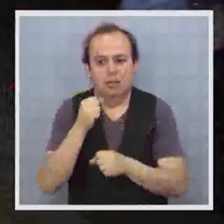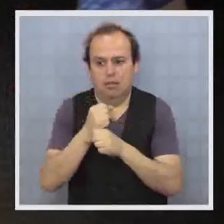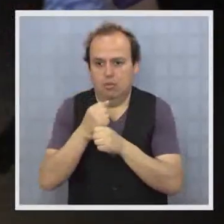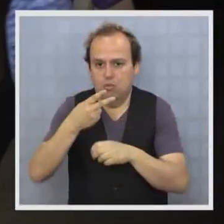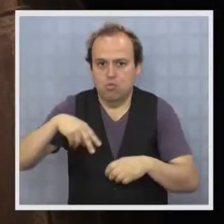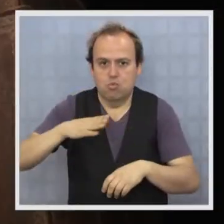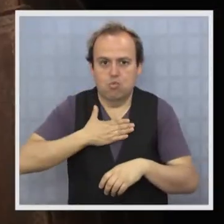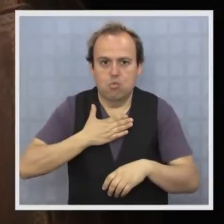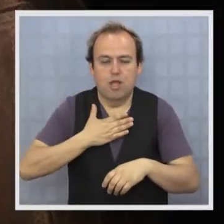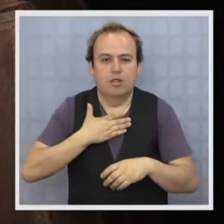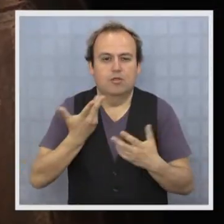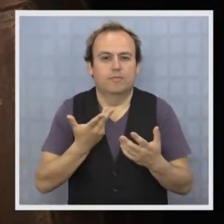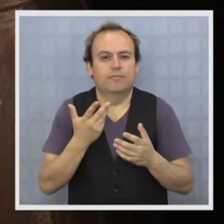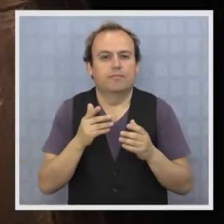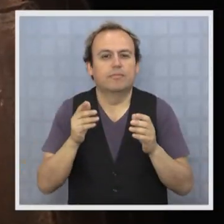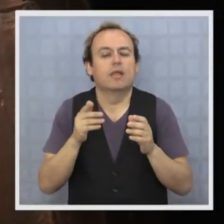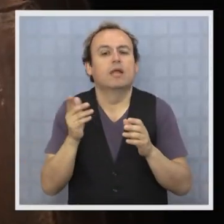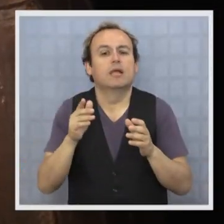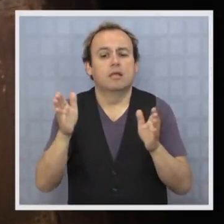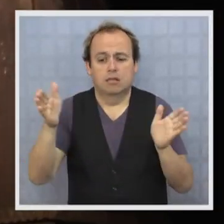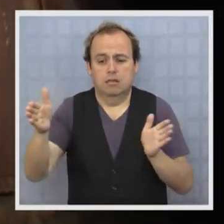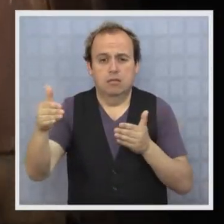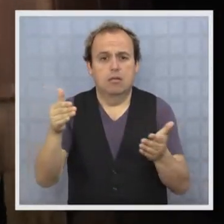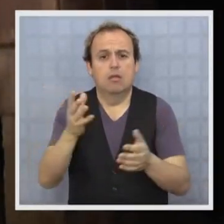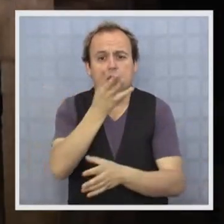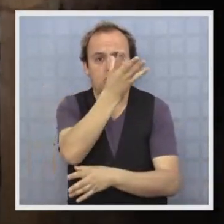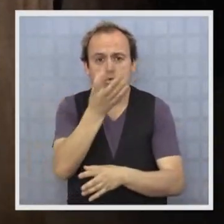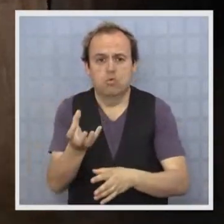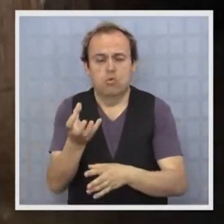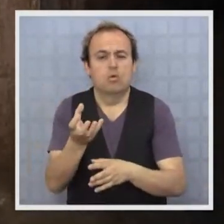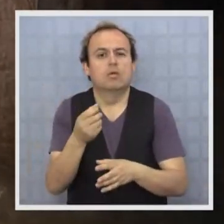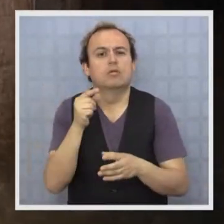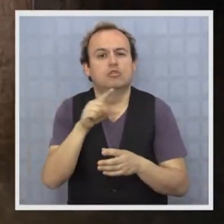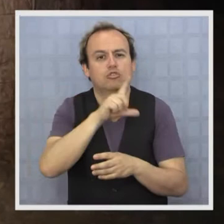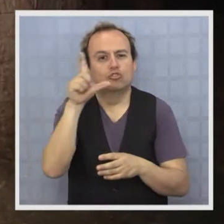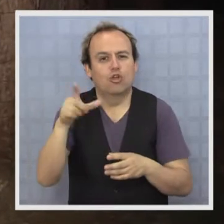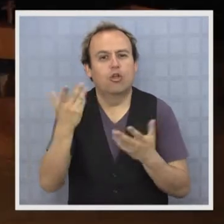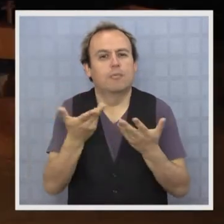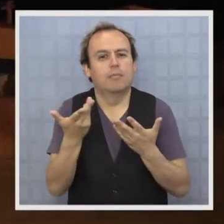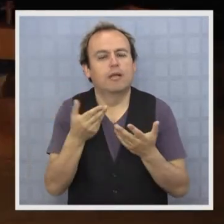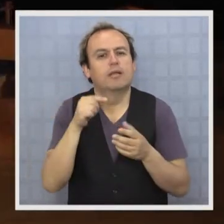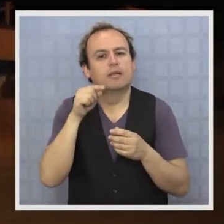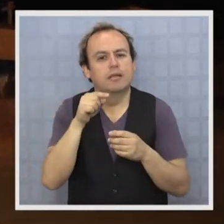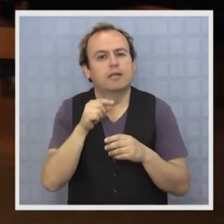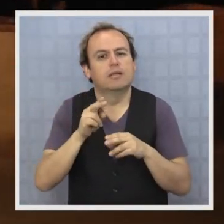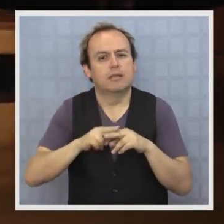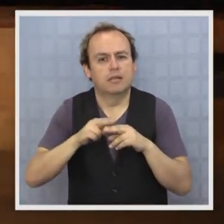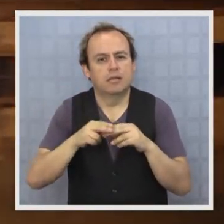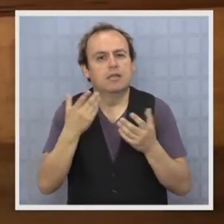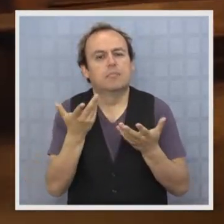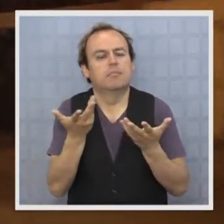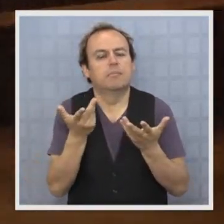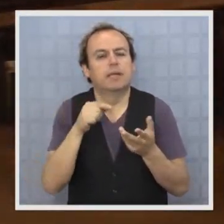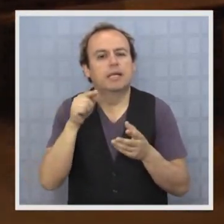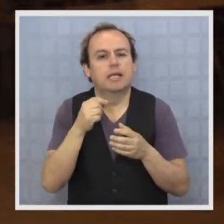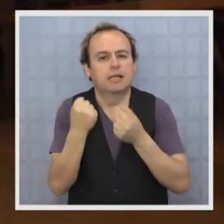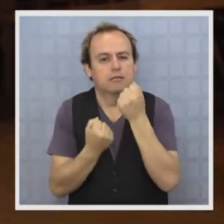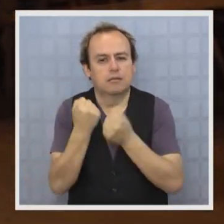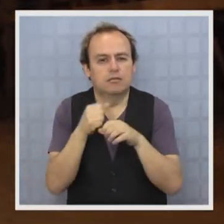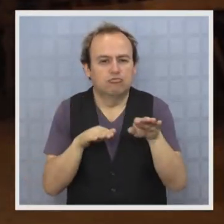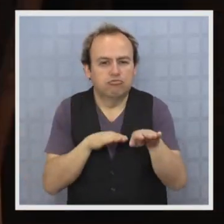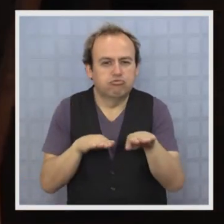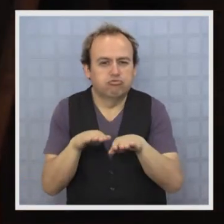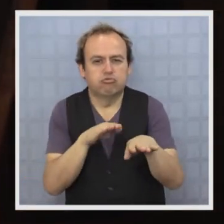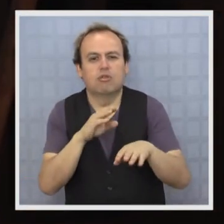muy importantes. Los paneles solares pertenecieron a la Fundación Imagen Chile y fueron utilizados en la carrera Dakar, luego puestos a